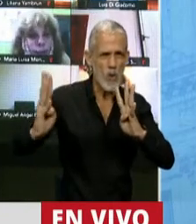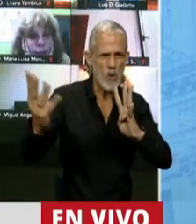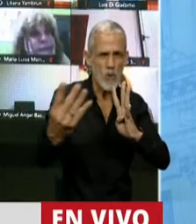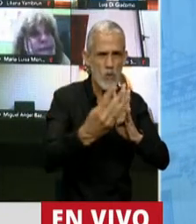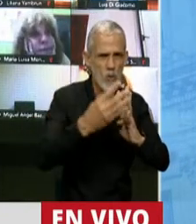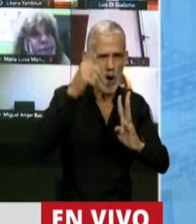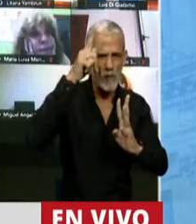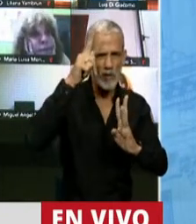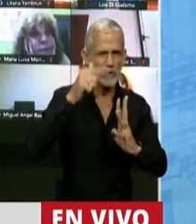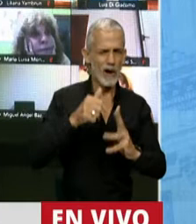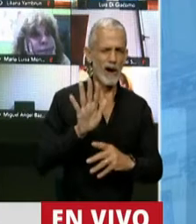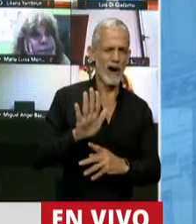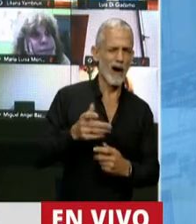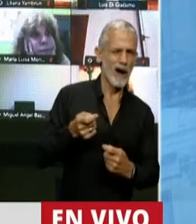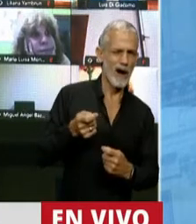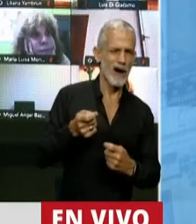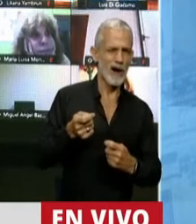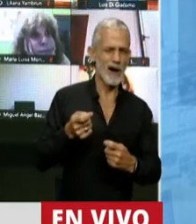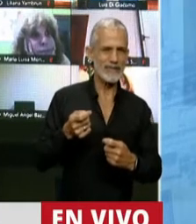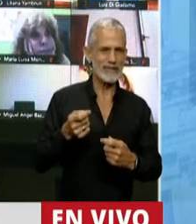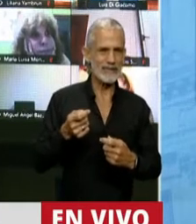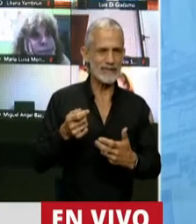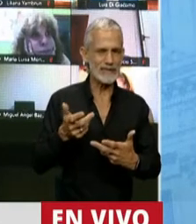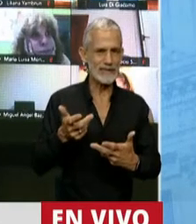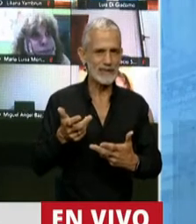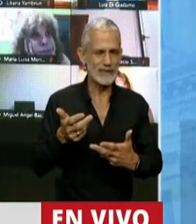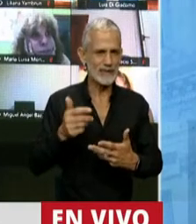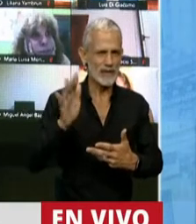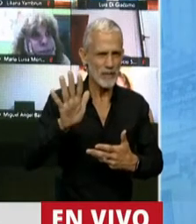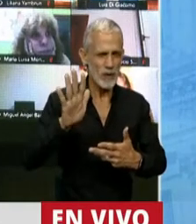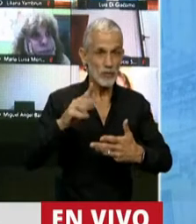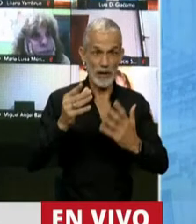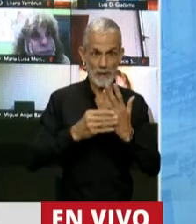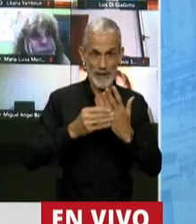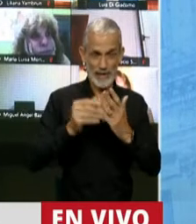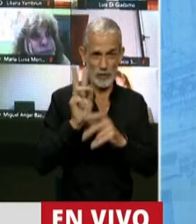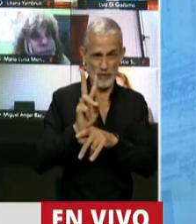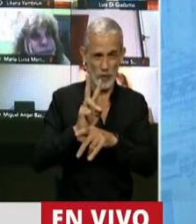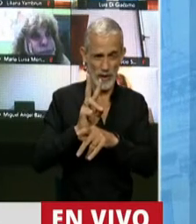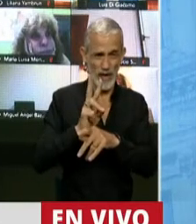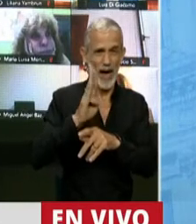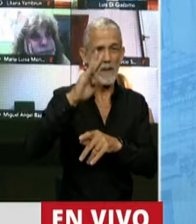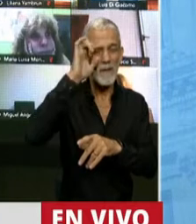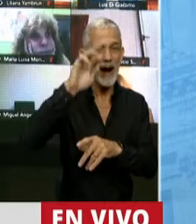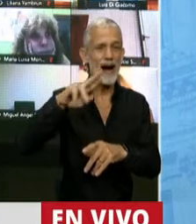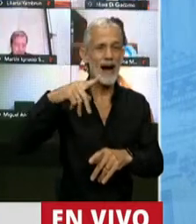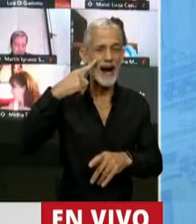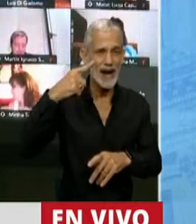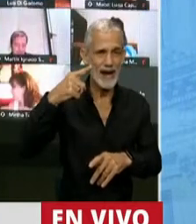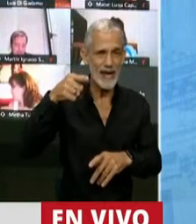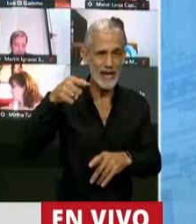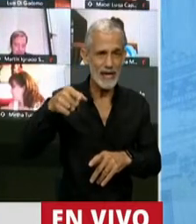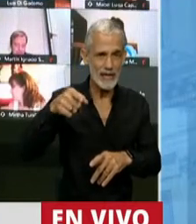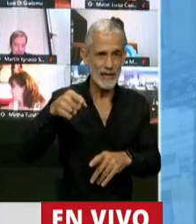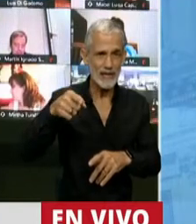extorsionó, mientras el Ministro de Seguridad de la Provincia de Buenos Aires